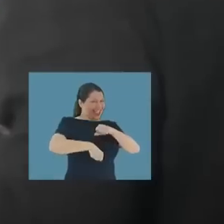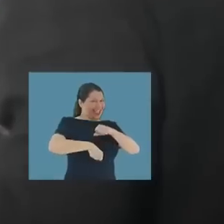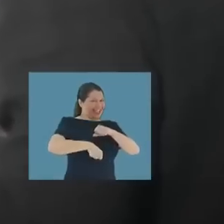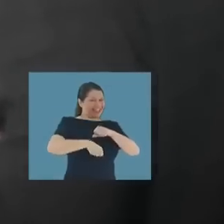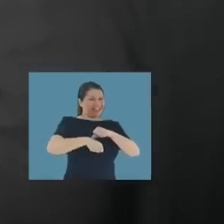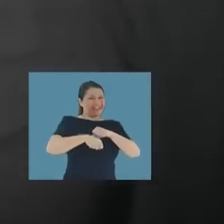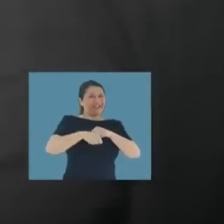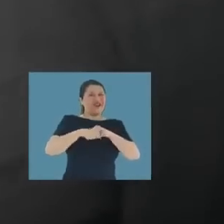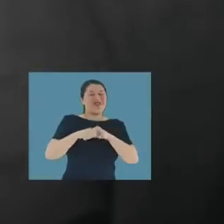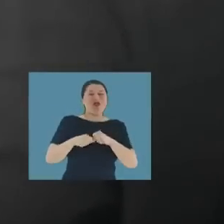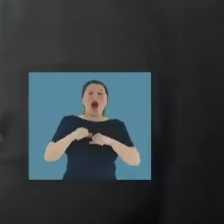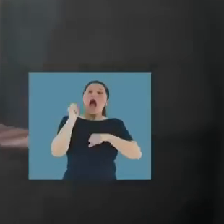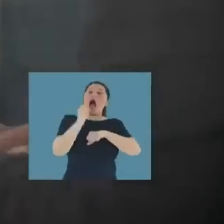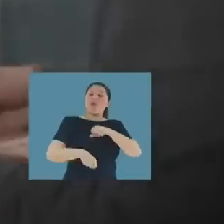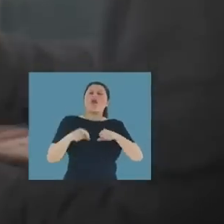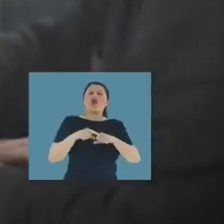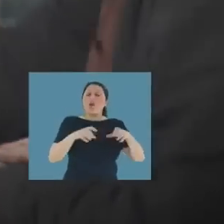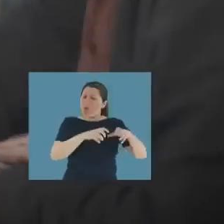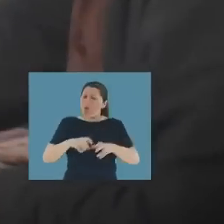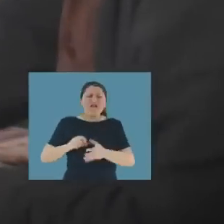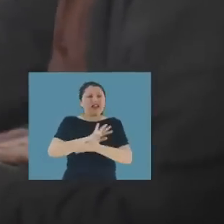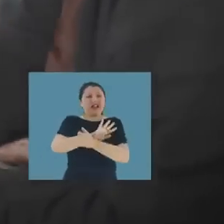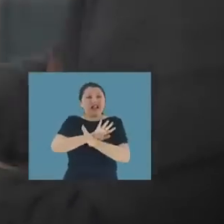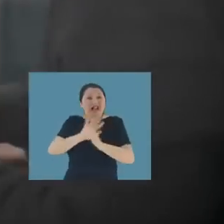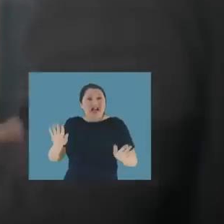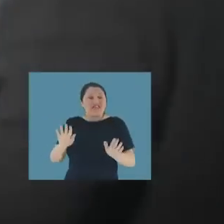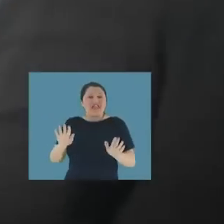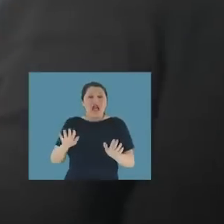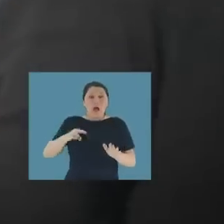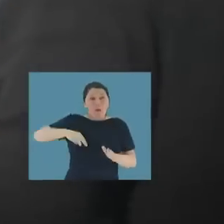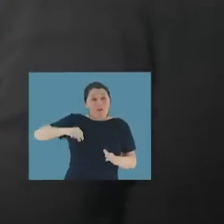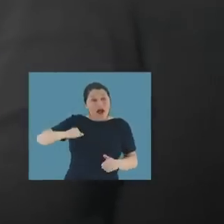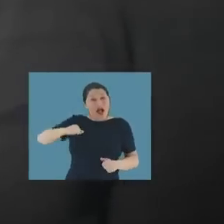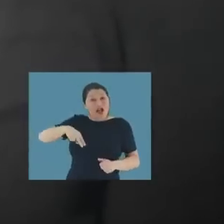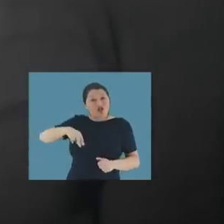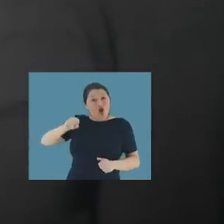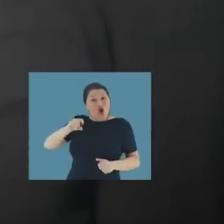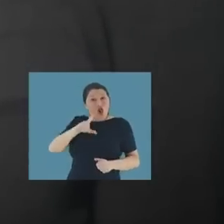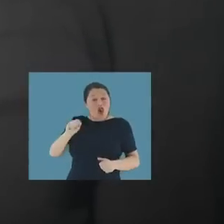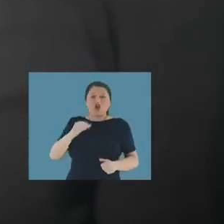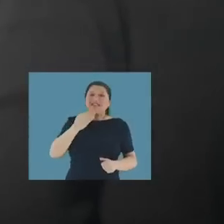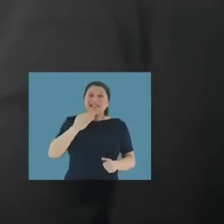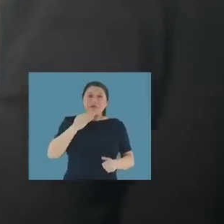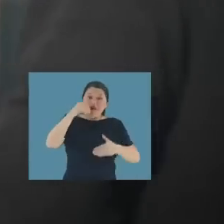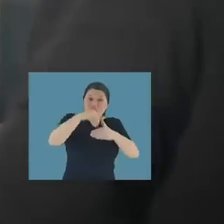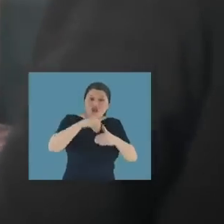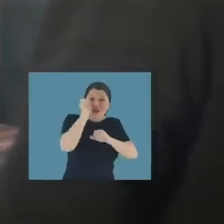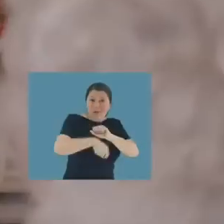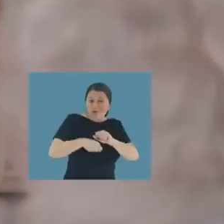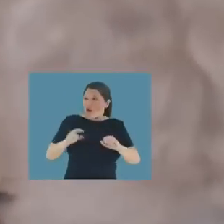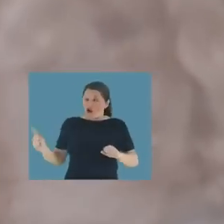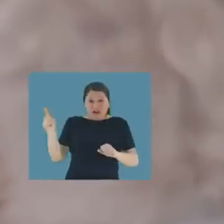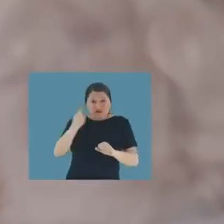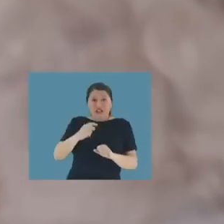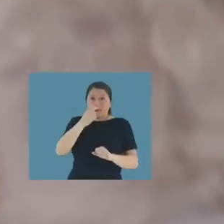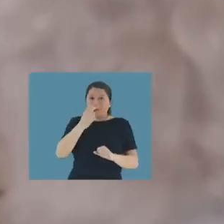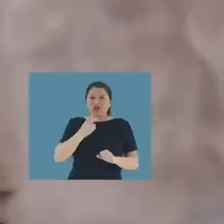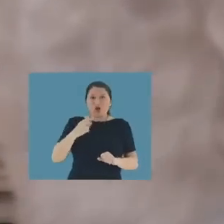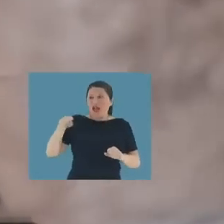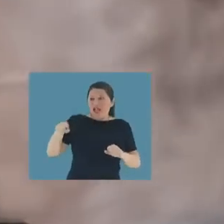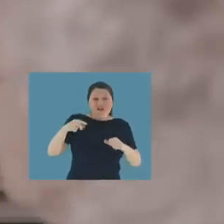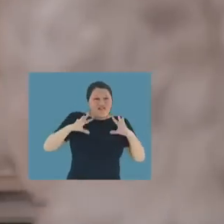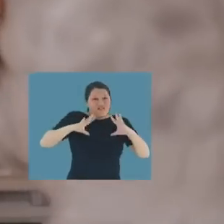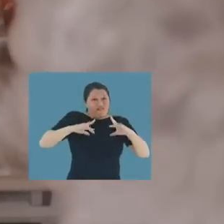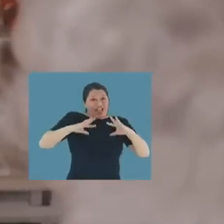A prueba. Pues qué otra cosa. A prueba no me mueve nadie. El Manolo también va a votar a prueba. Que viene de Puerto Montt.